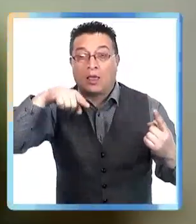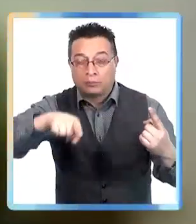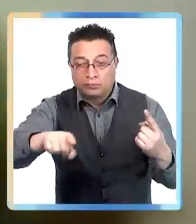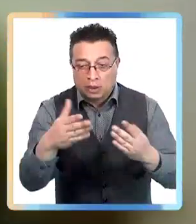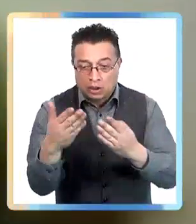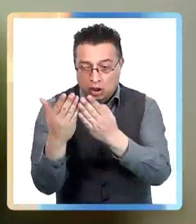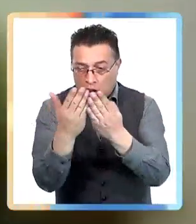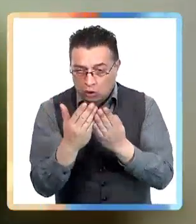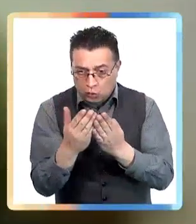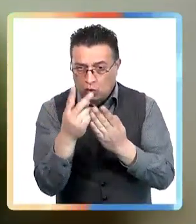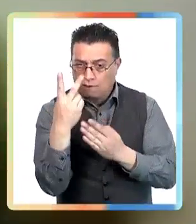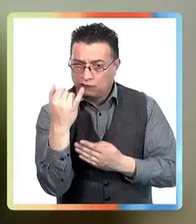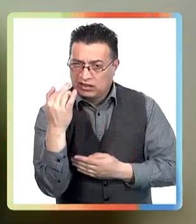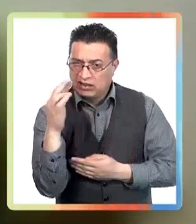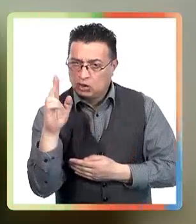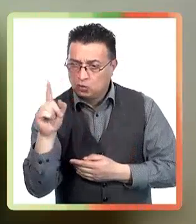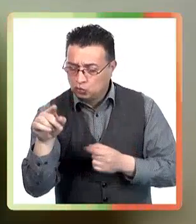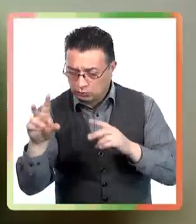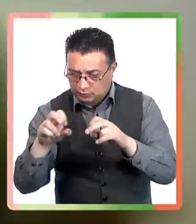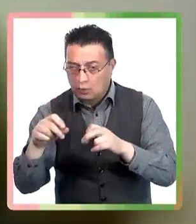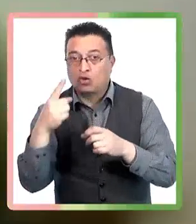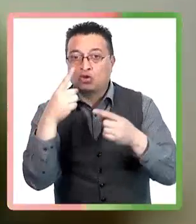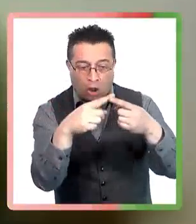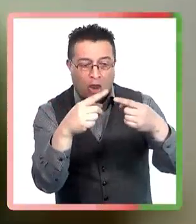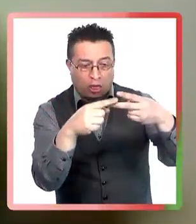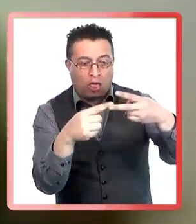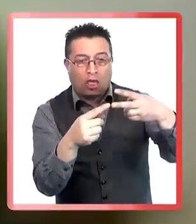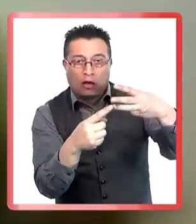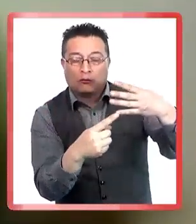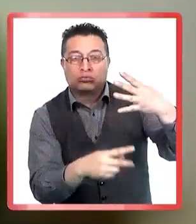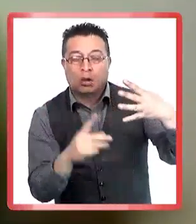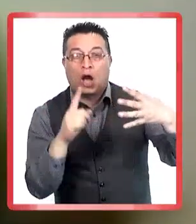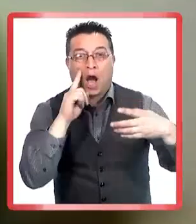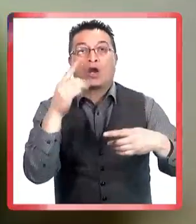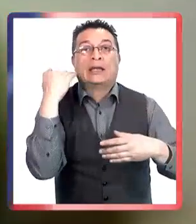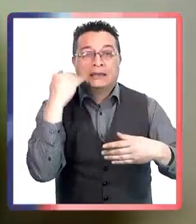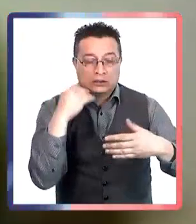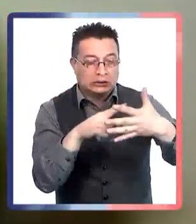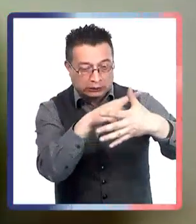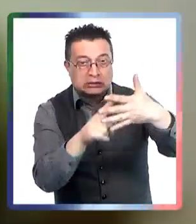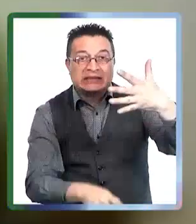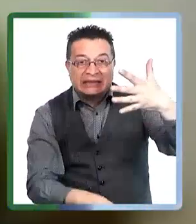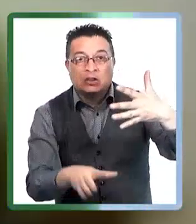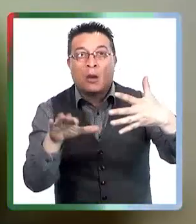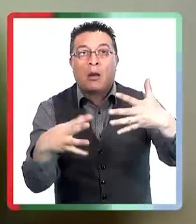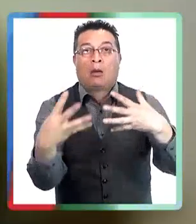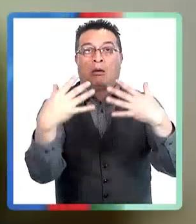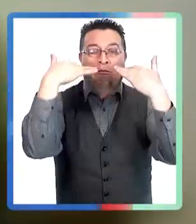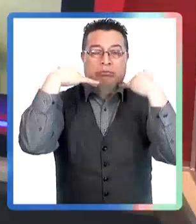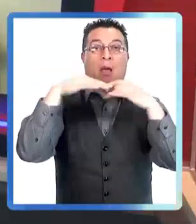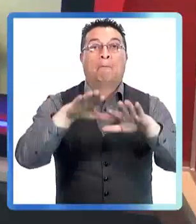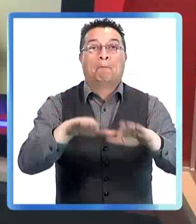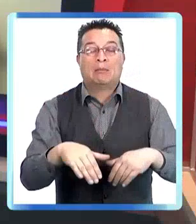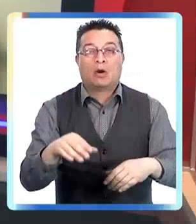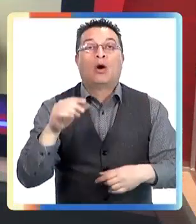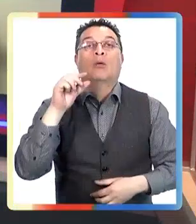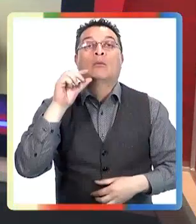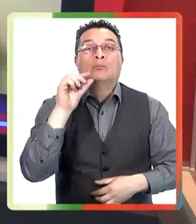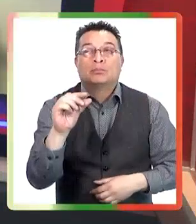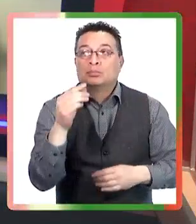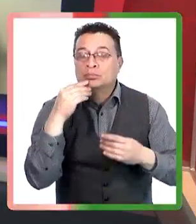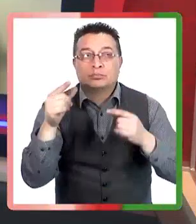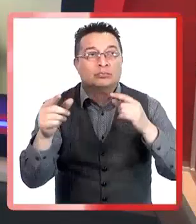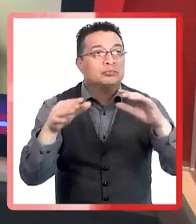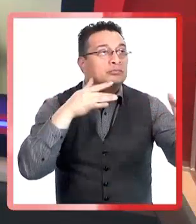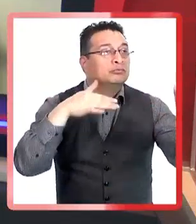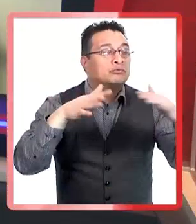exposición viral que tuvieron los dos años anteriores, efectivamente. Ha sido un invierno particularmente intenso. Y eso, entonces,